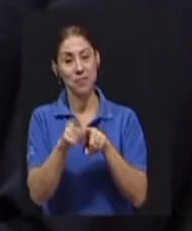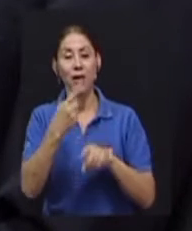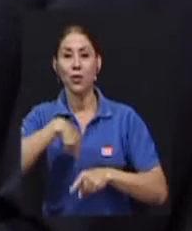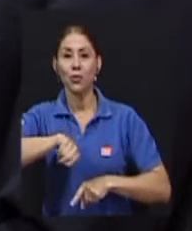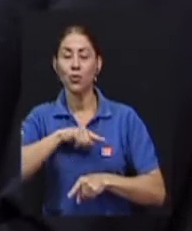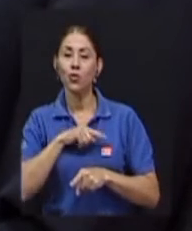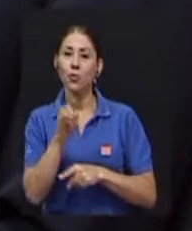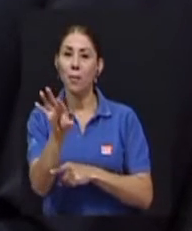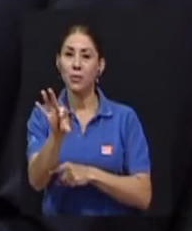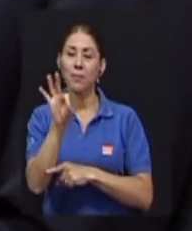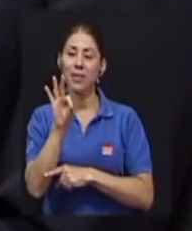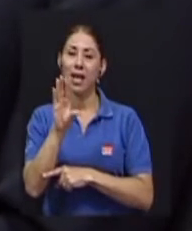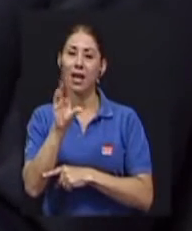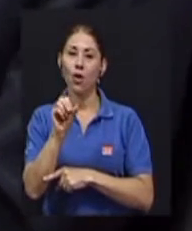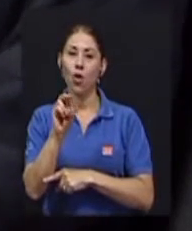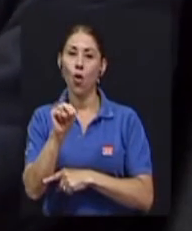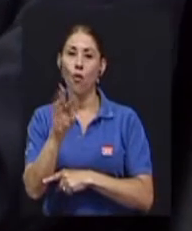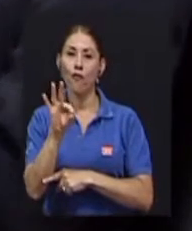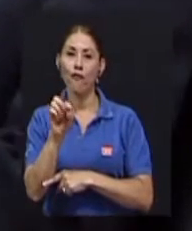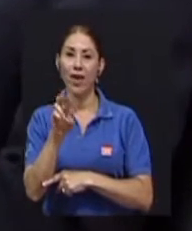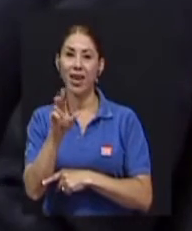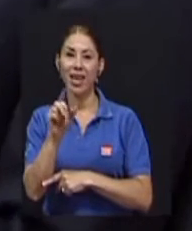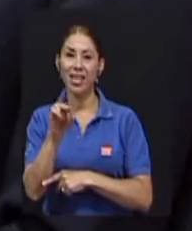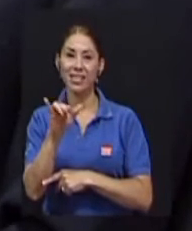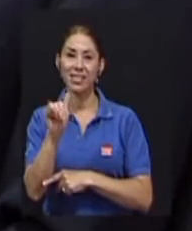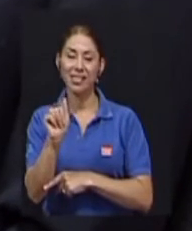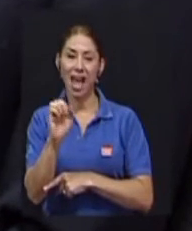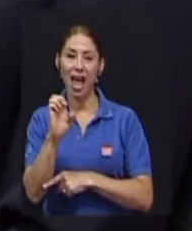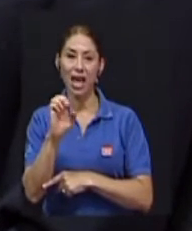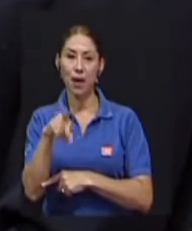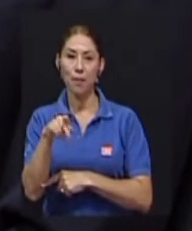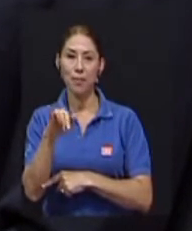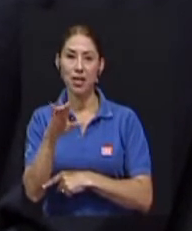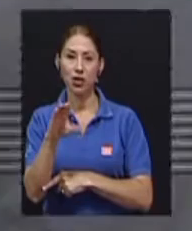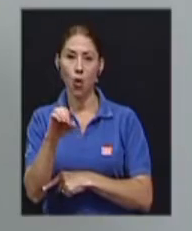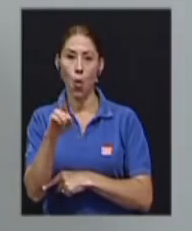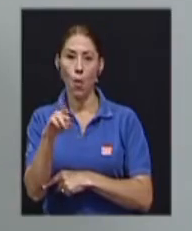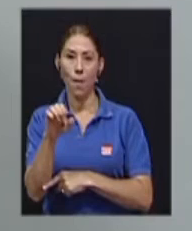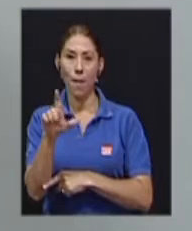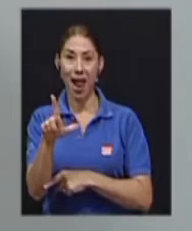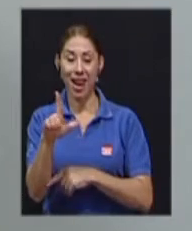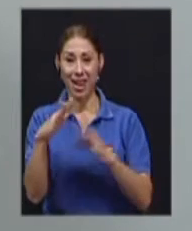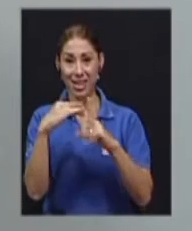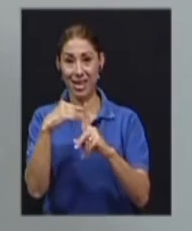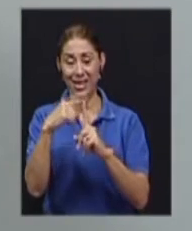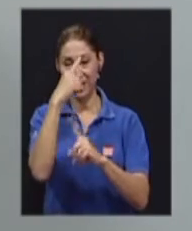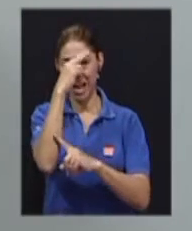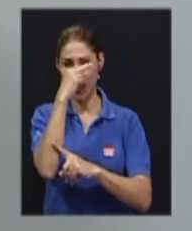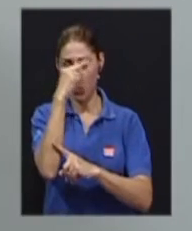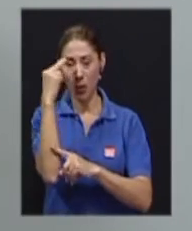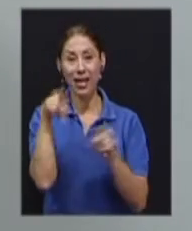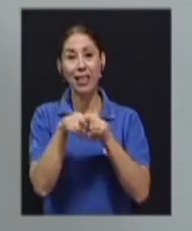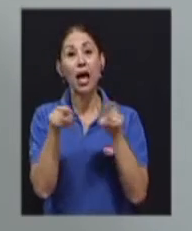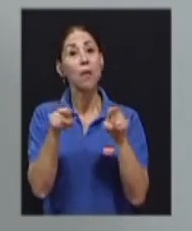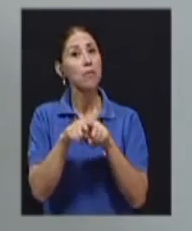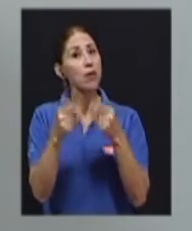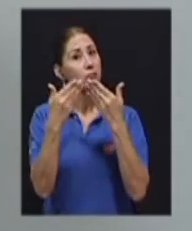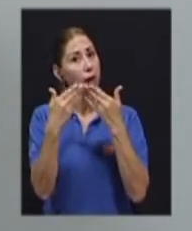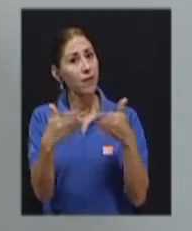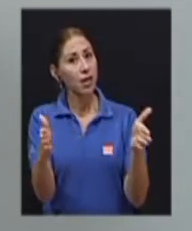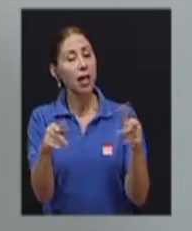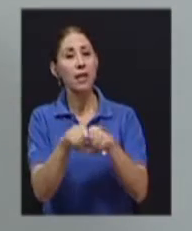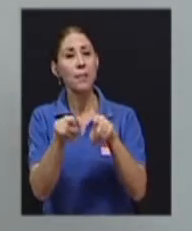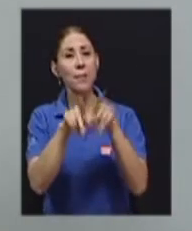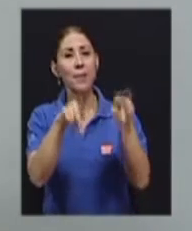es la conferencia episcopal, pues hacer la invitación abierta con invitados, por ejemplo, del mismo gobierno